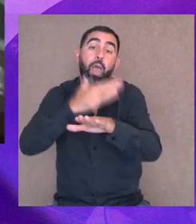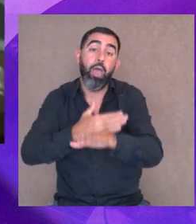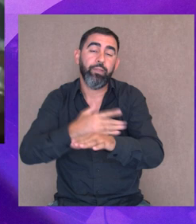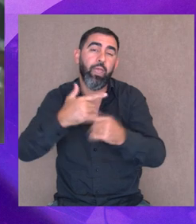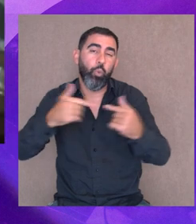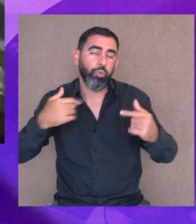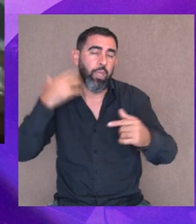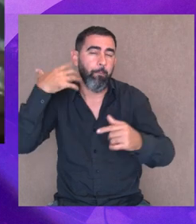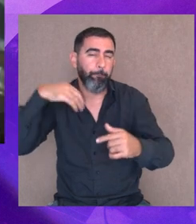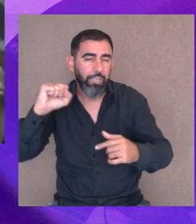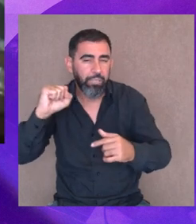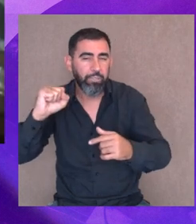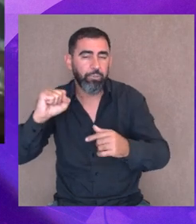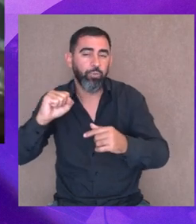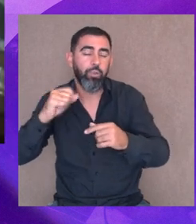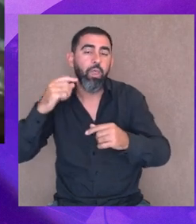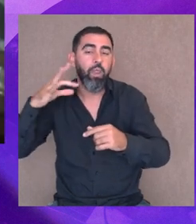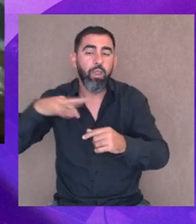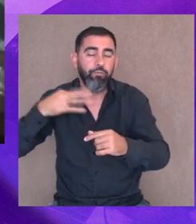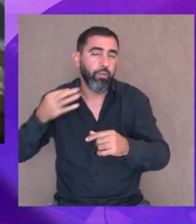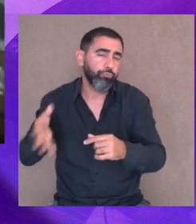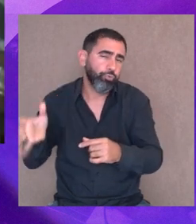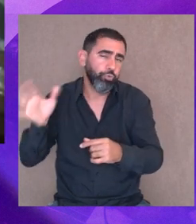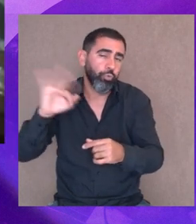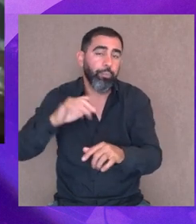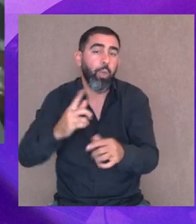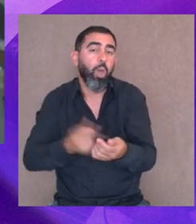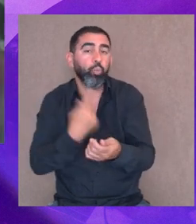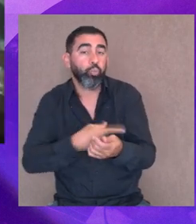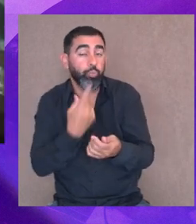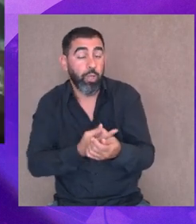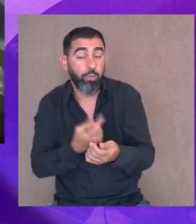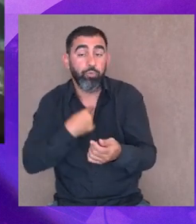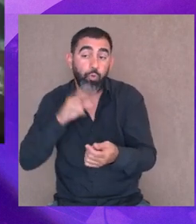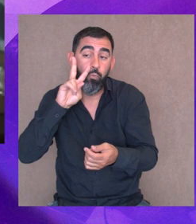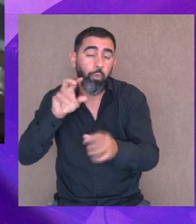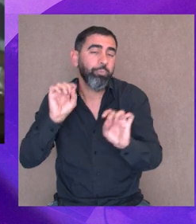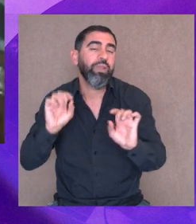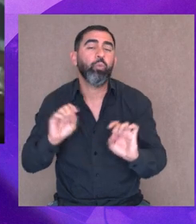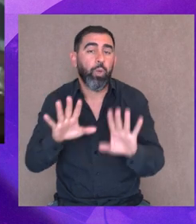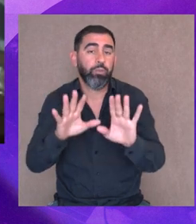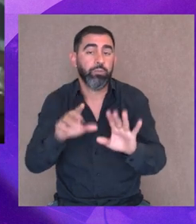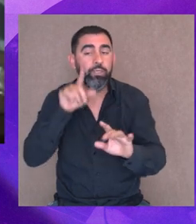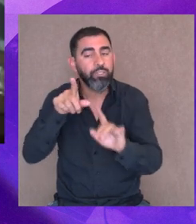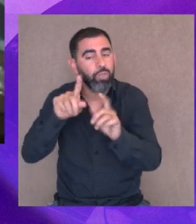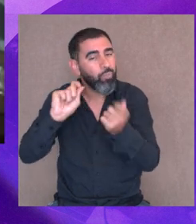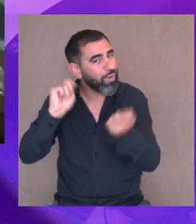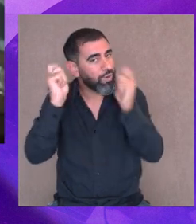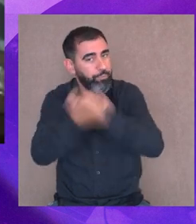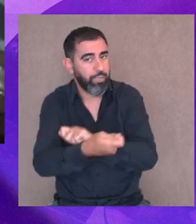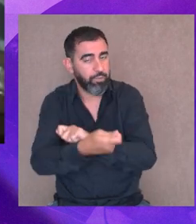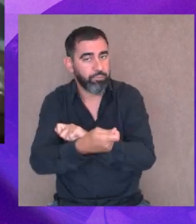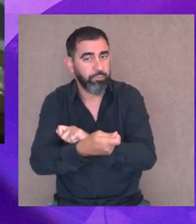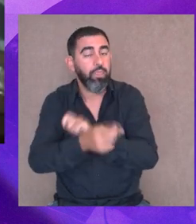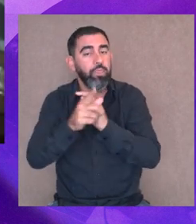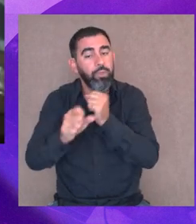hoy, todo lo de los mitos, los estereotipos, una vida cotidiana a la cual estamos acostumbrados y vemos como natural. Y eso es lo que